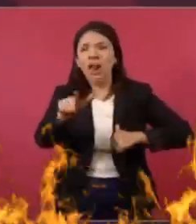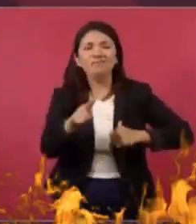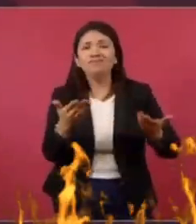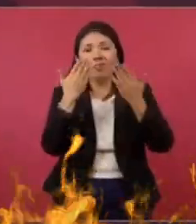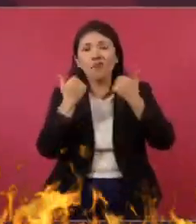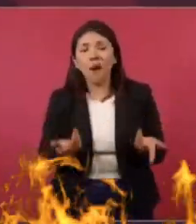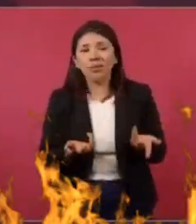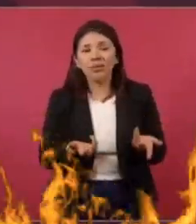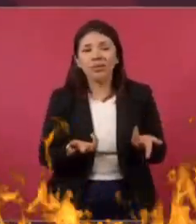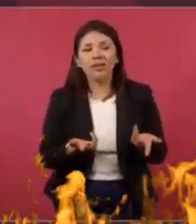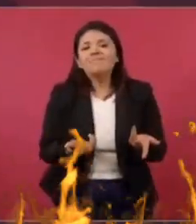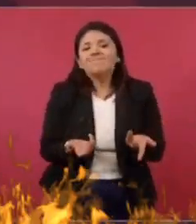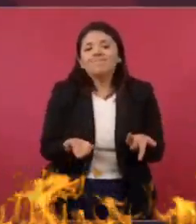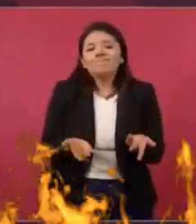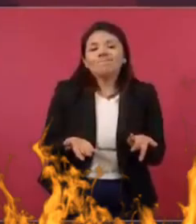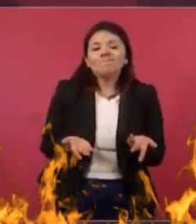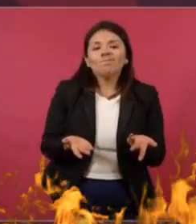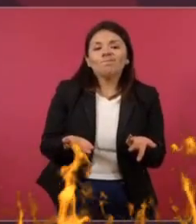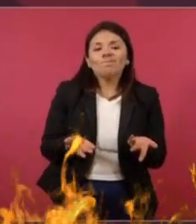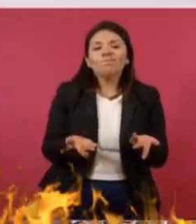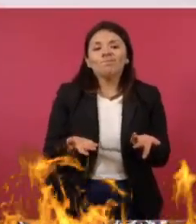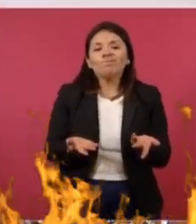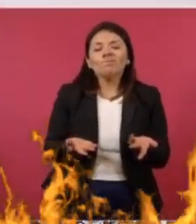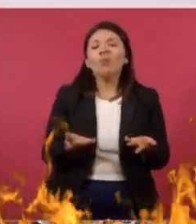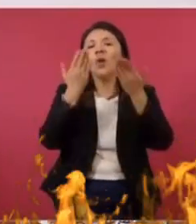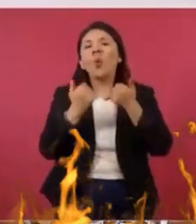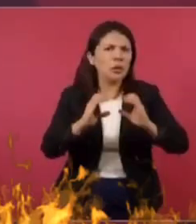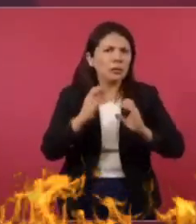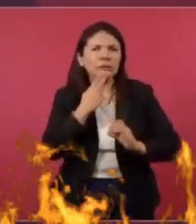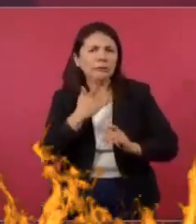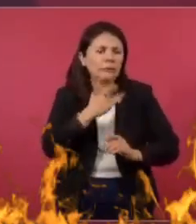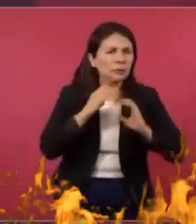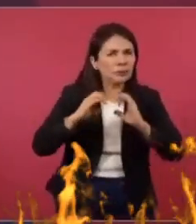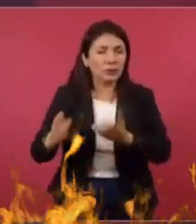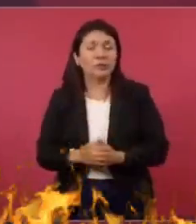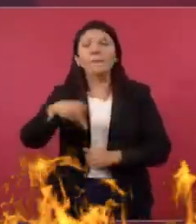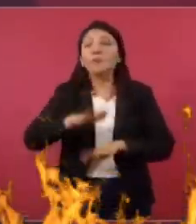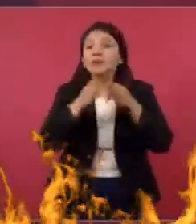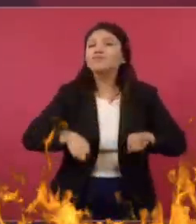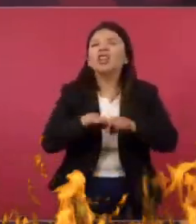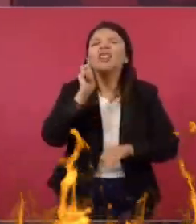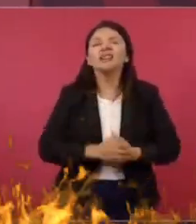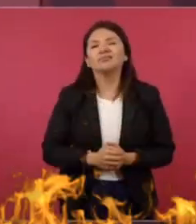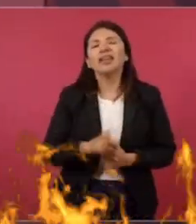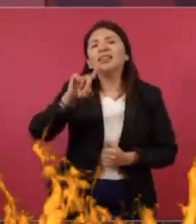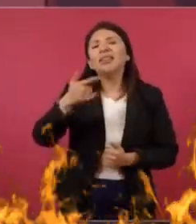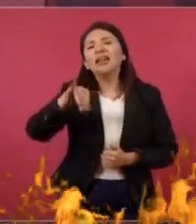ya no hay respeto, pero lo más importante es la dignidad